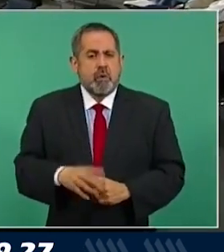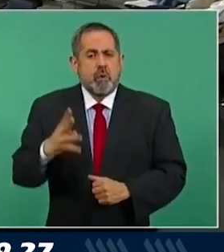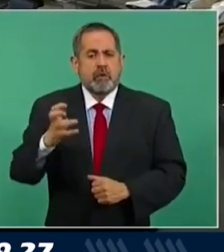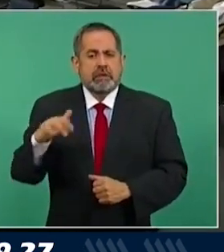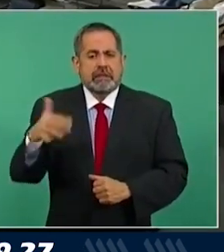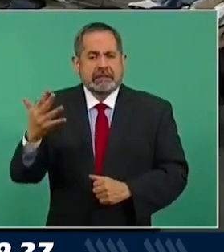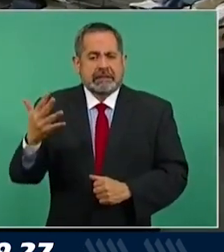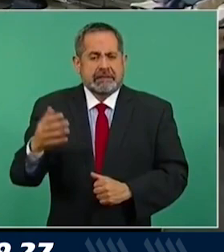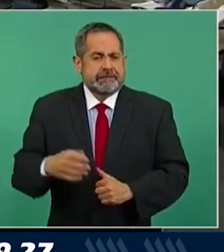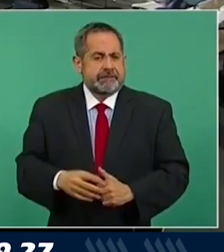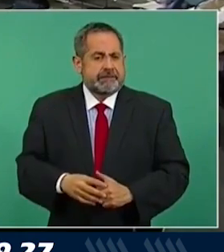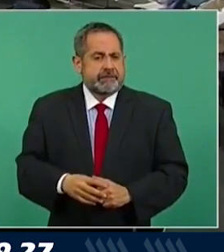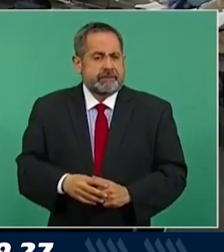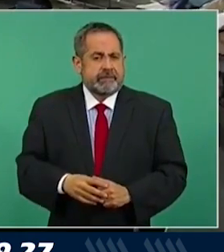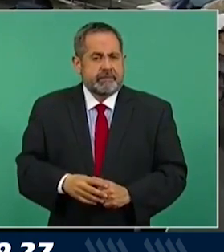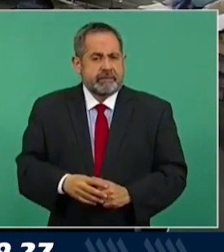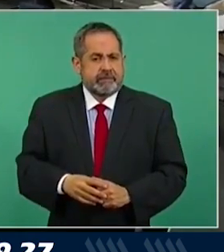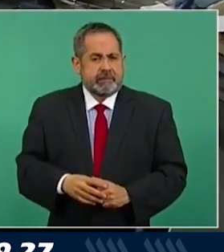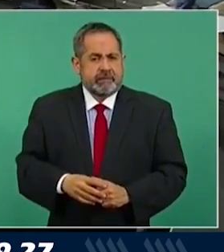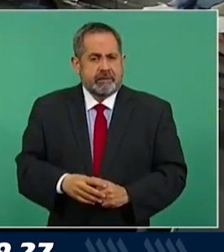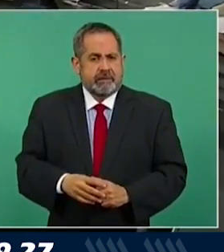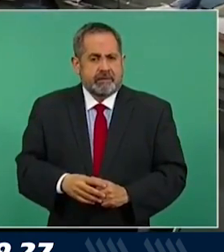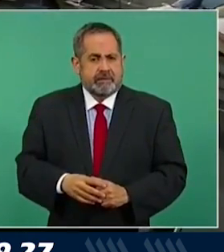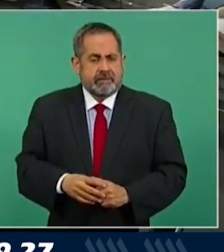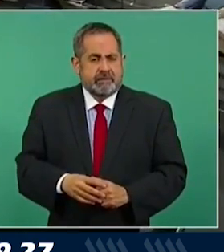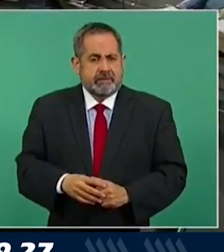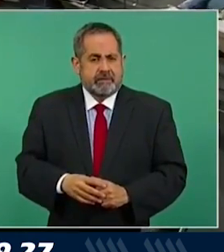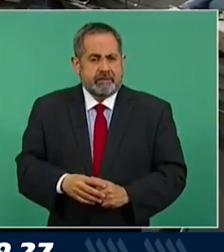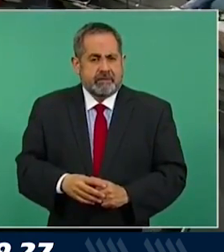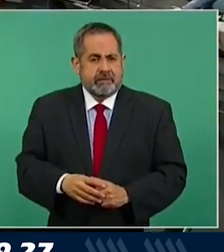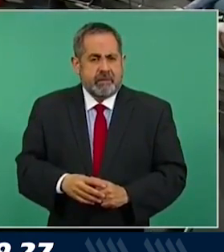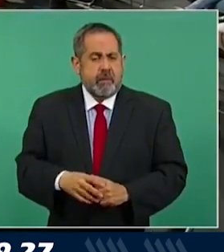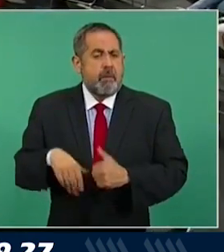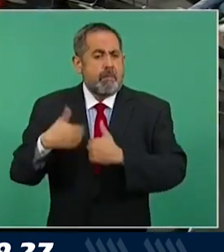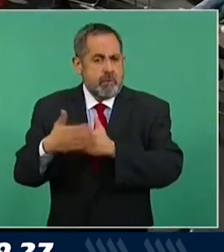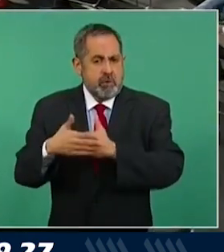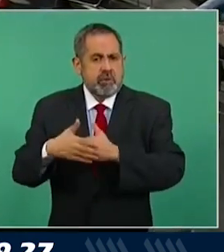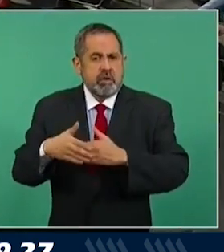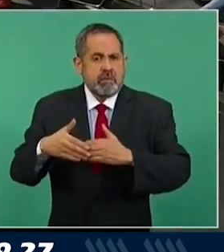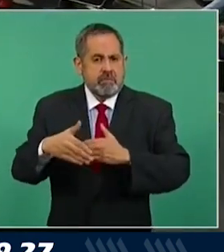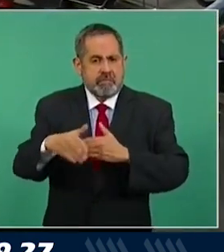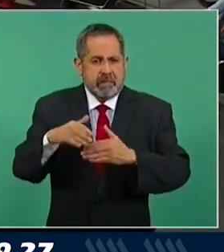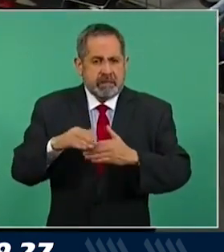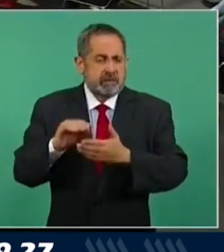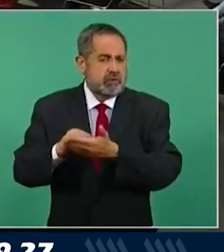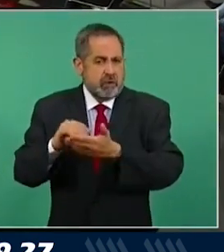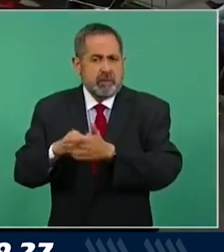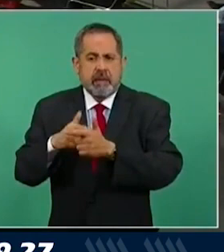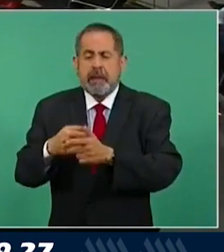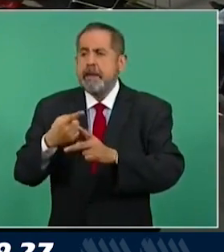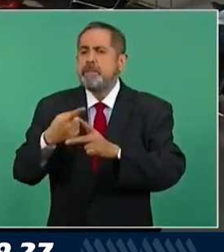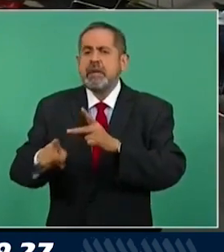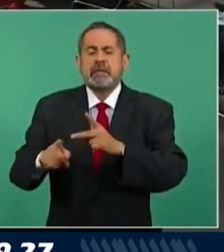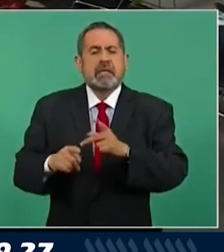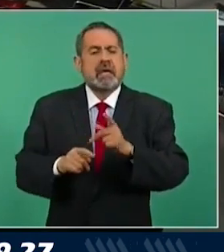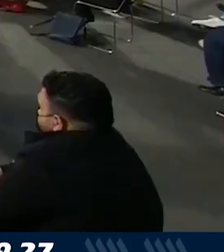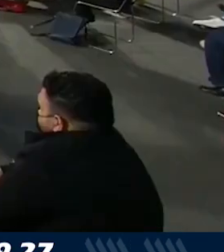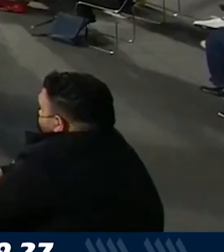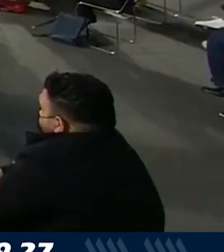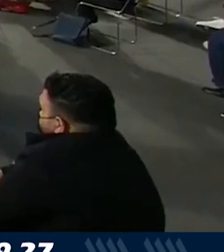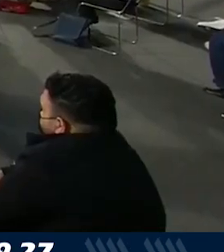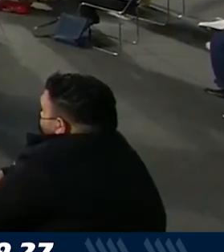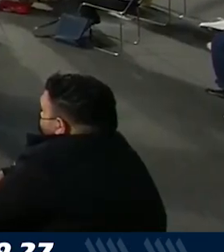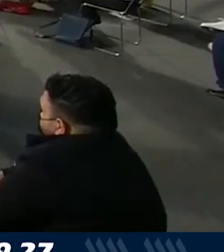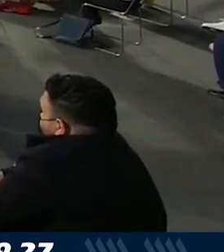y vamos hacia adelante, de modo que sí vamos a empezar con